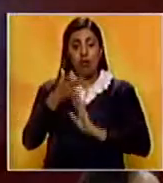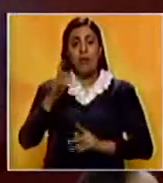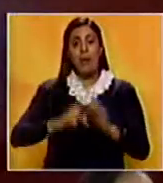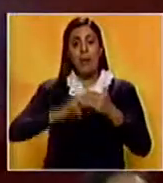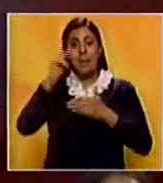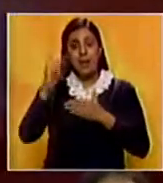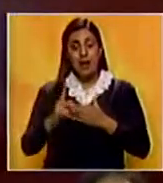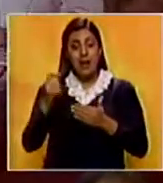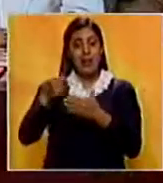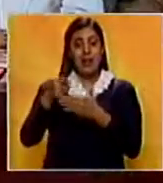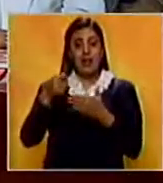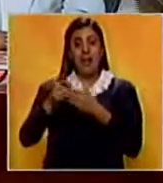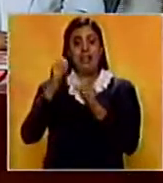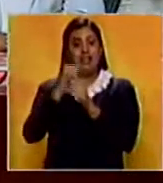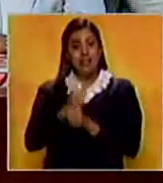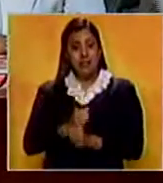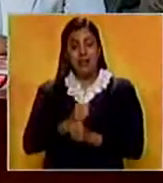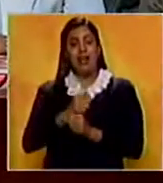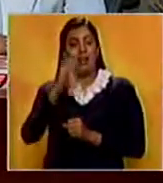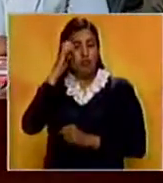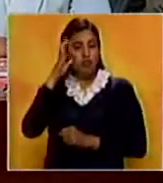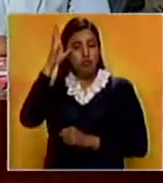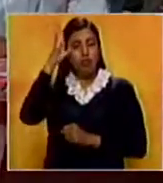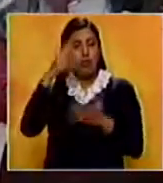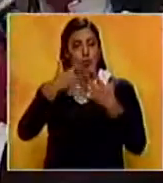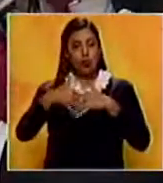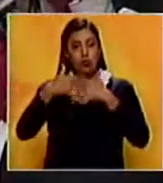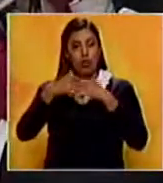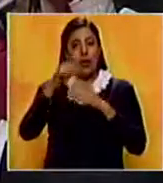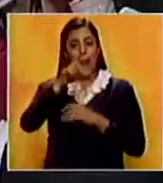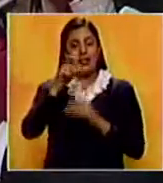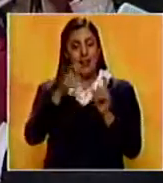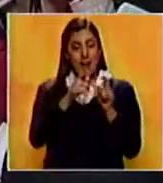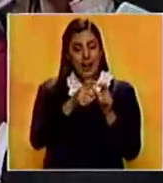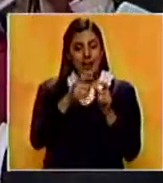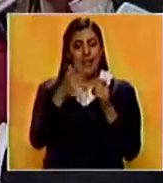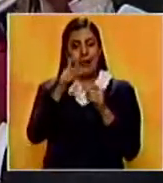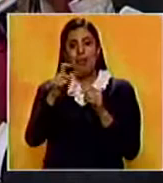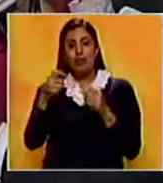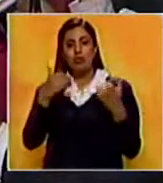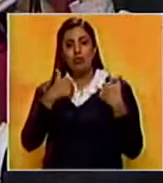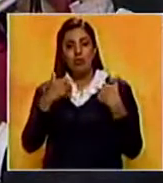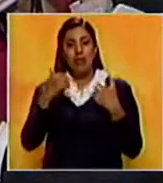los planes de financiamiento, esperan ampliar las capacidades productivas de los pequeños mineros.